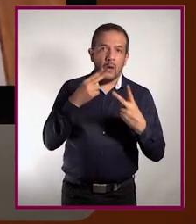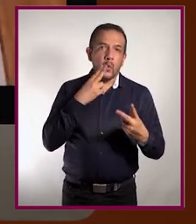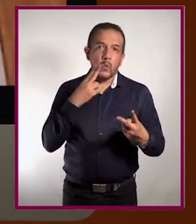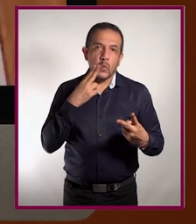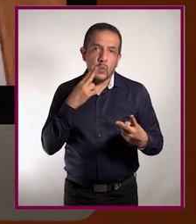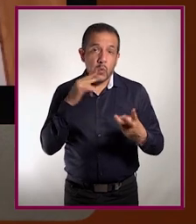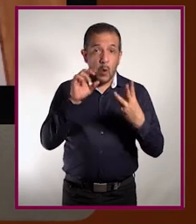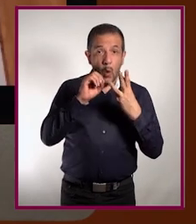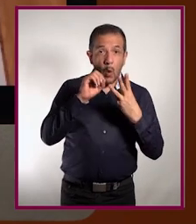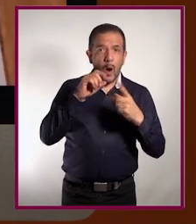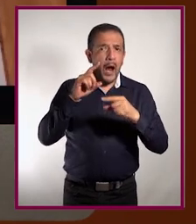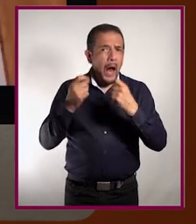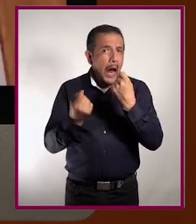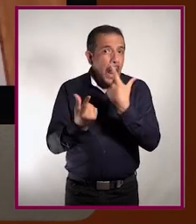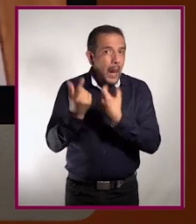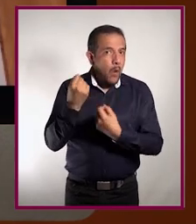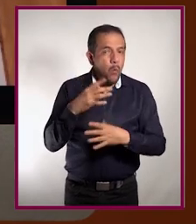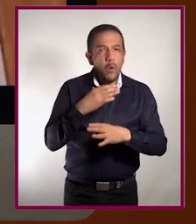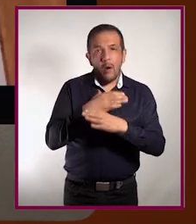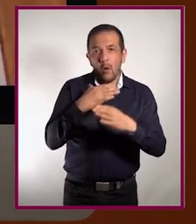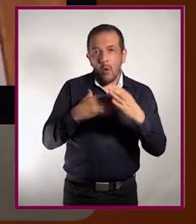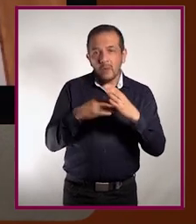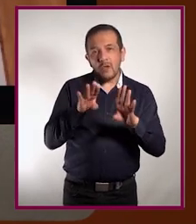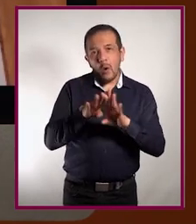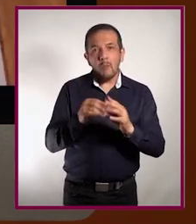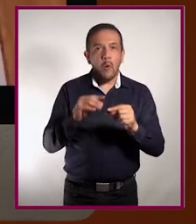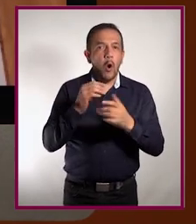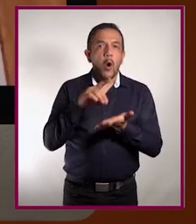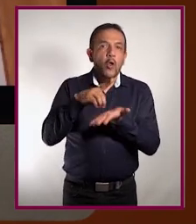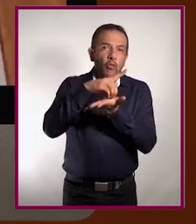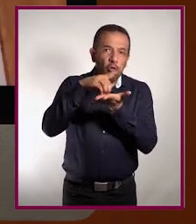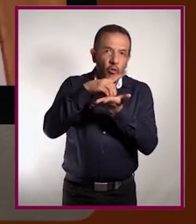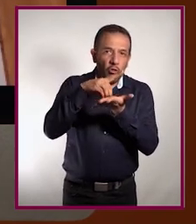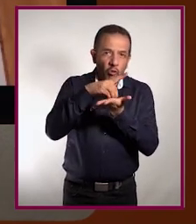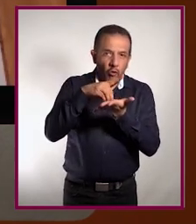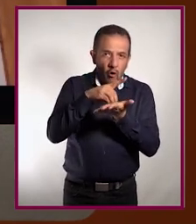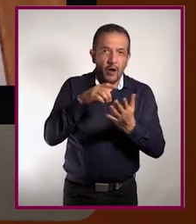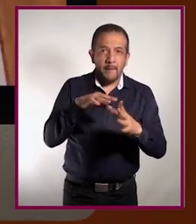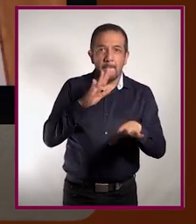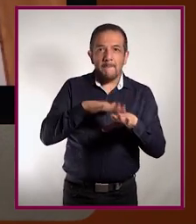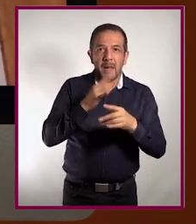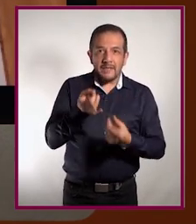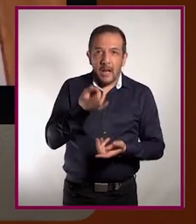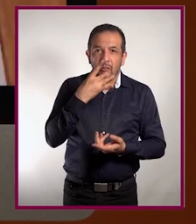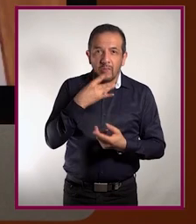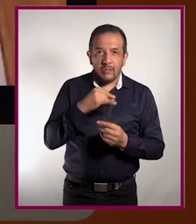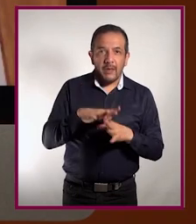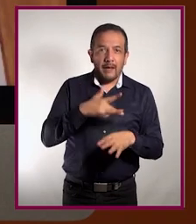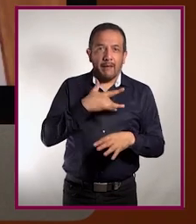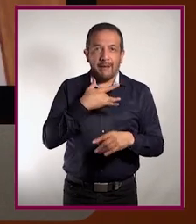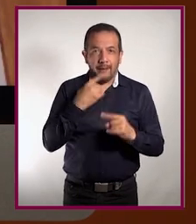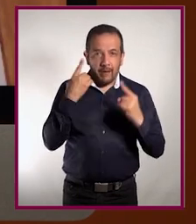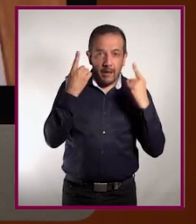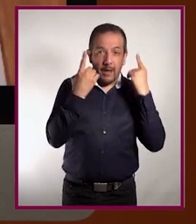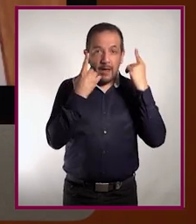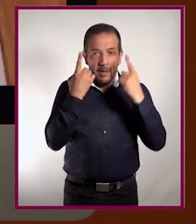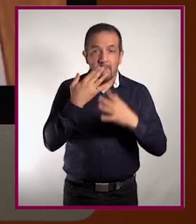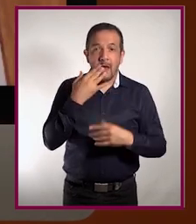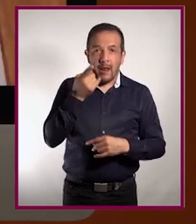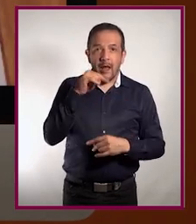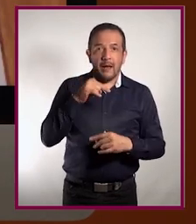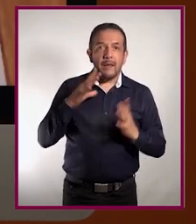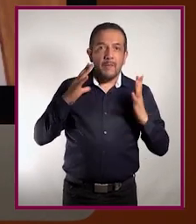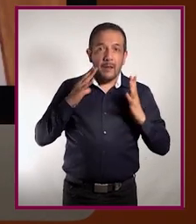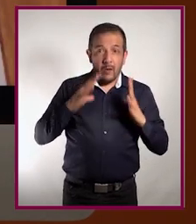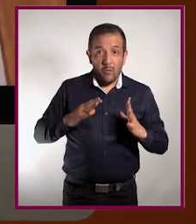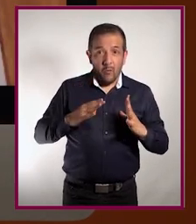el tabaco y algunas otras sustancias como algunas drogas, sobre todo las drogas estimulantes que pueden afectar la capacidad que